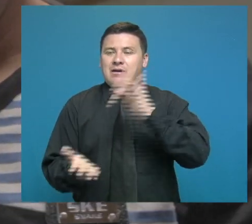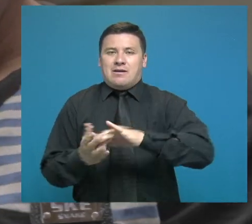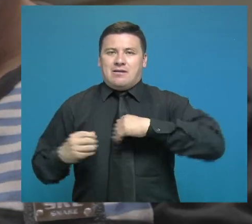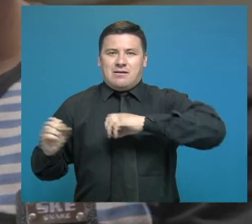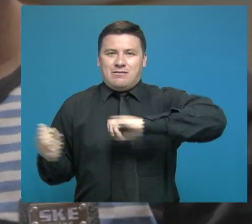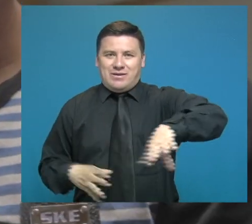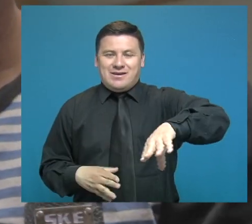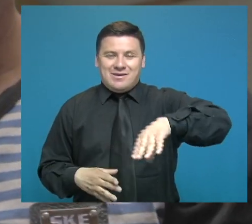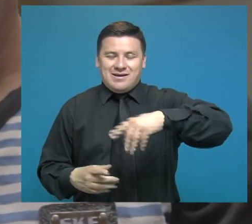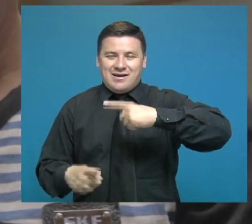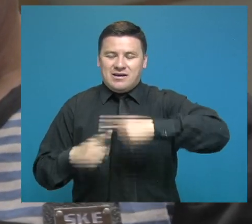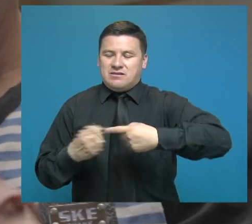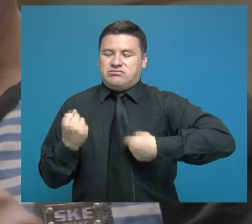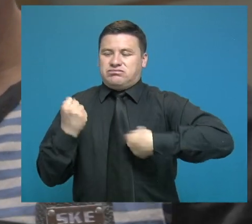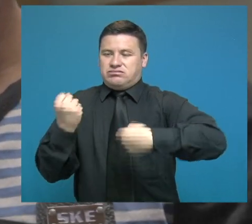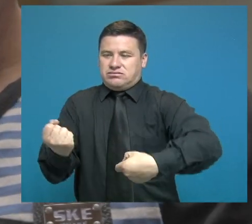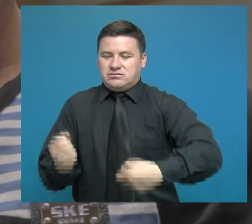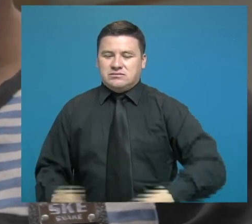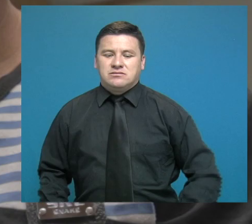mi desmovilización.